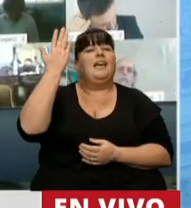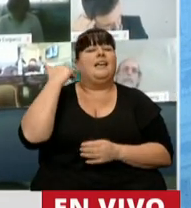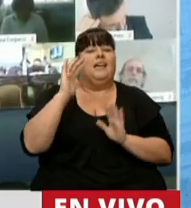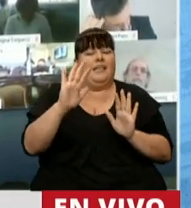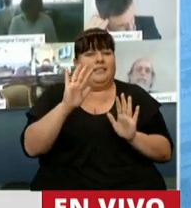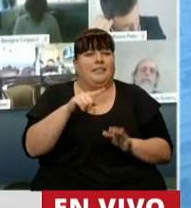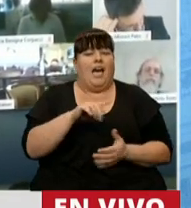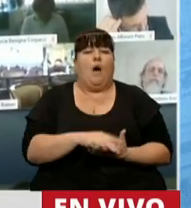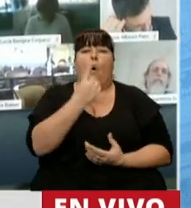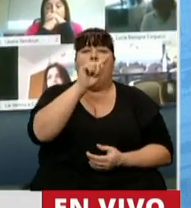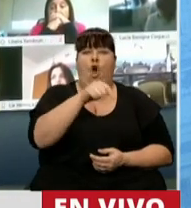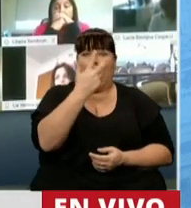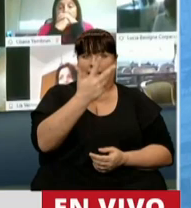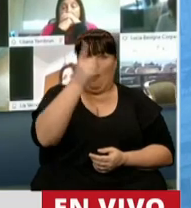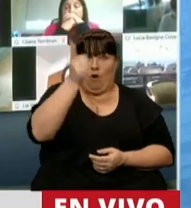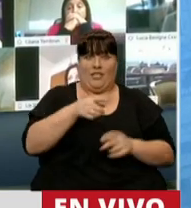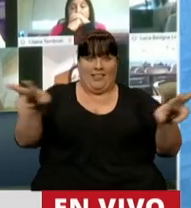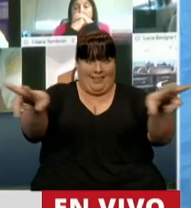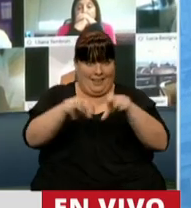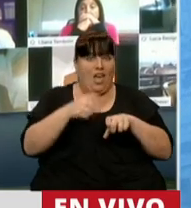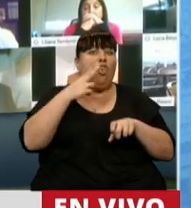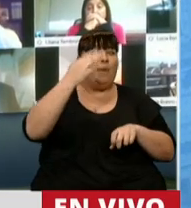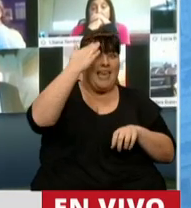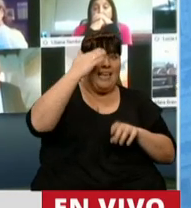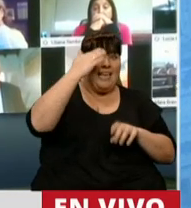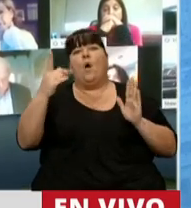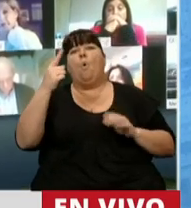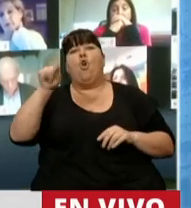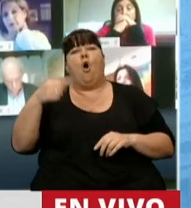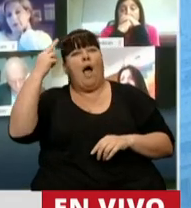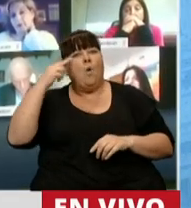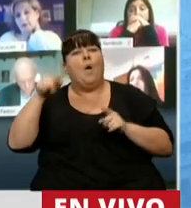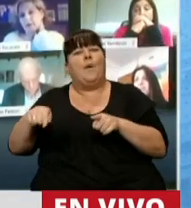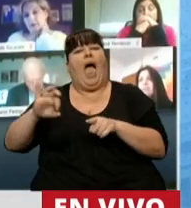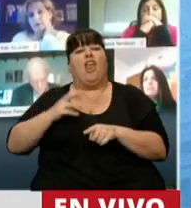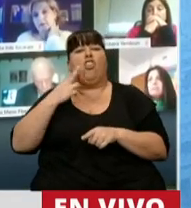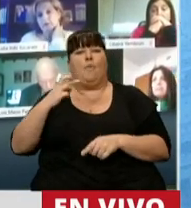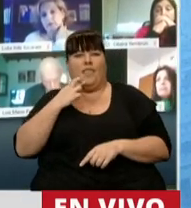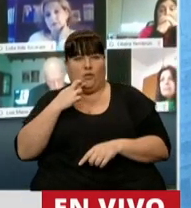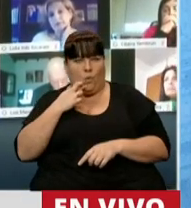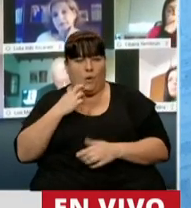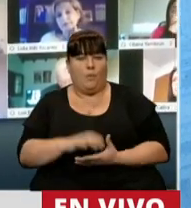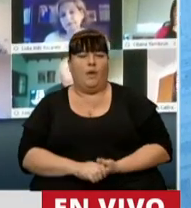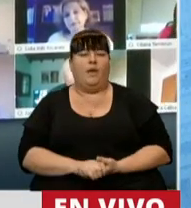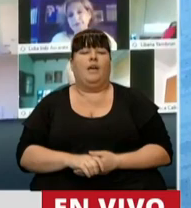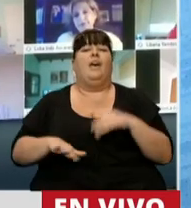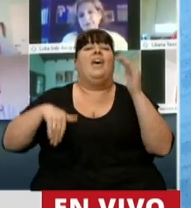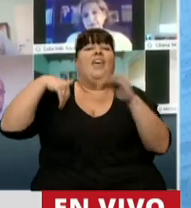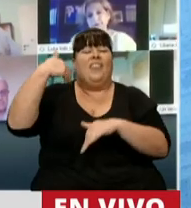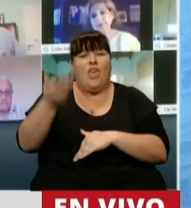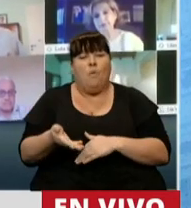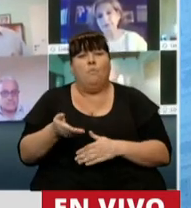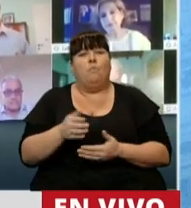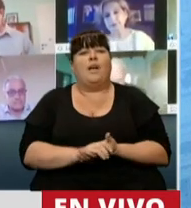representar el 1,3 del PBI en 2015 a 1,9 en 2019. Luego vino el